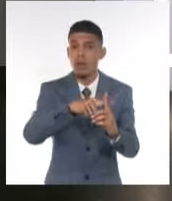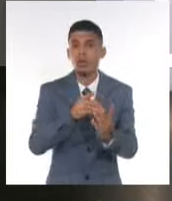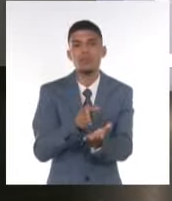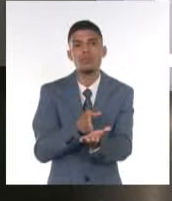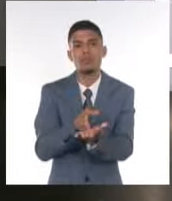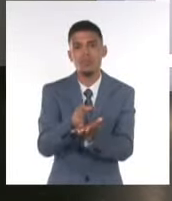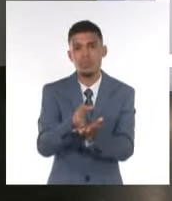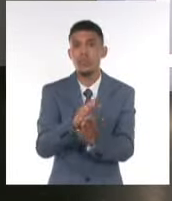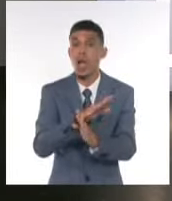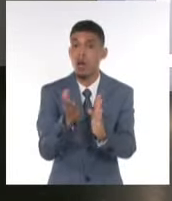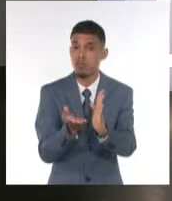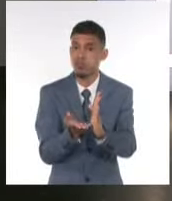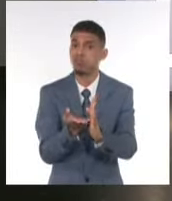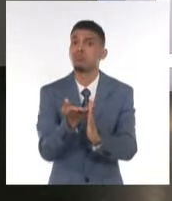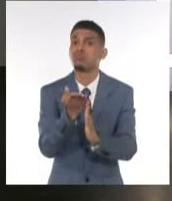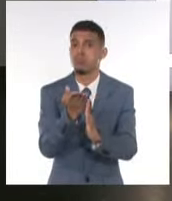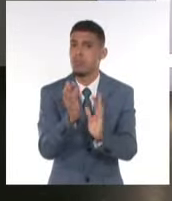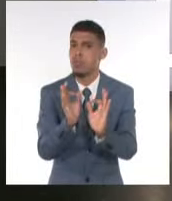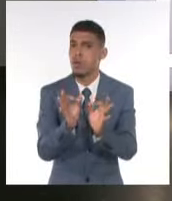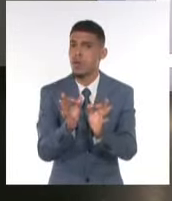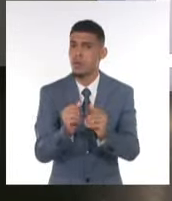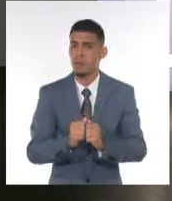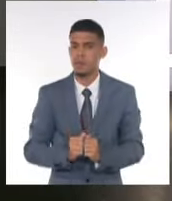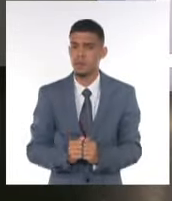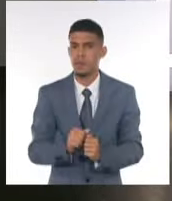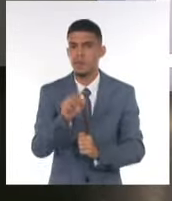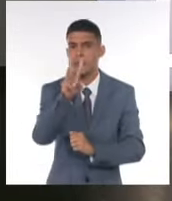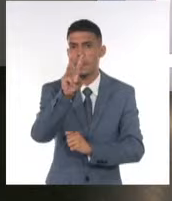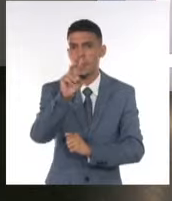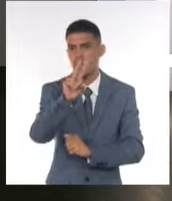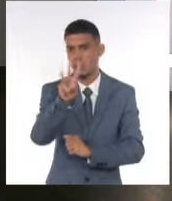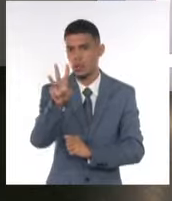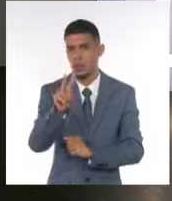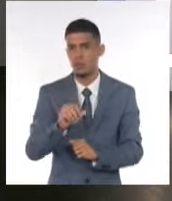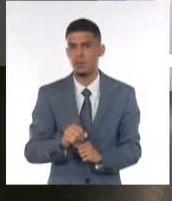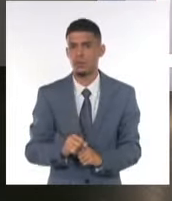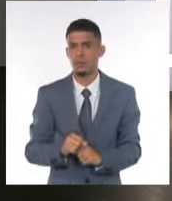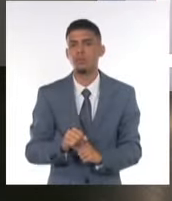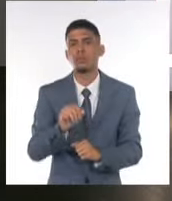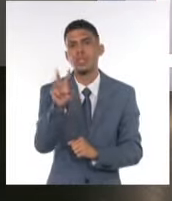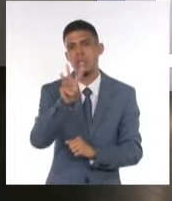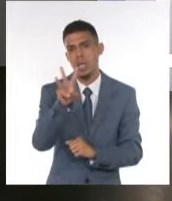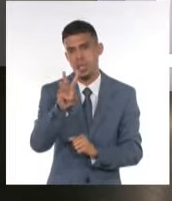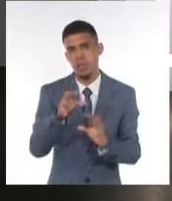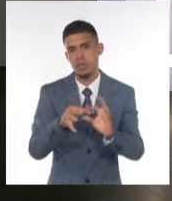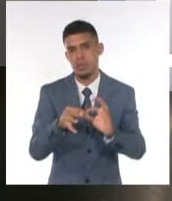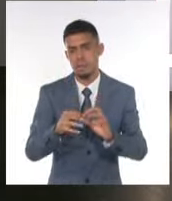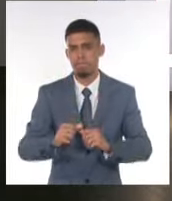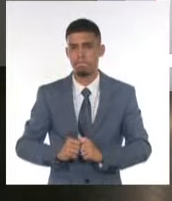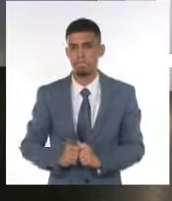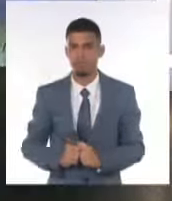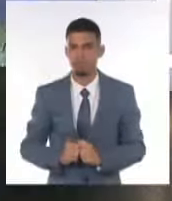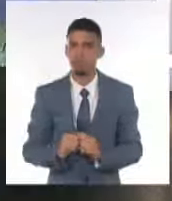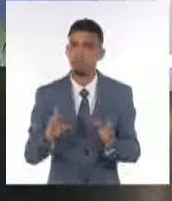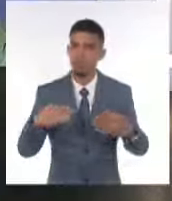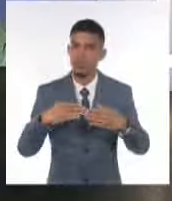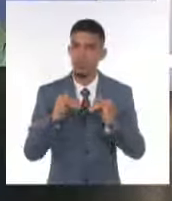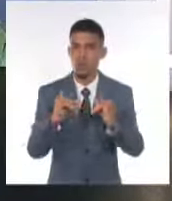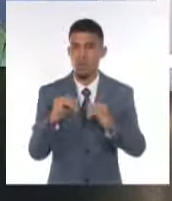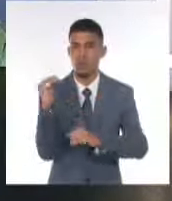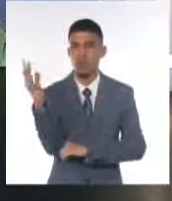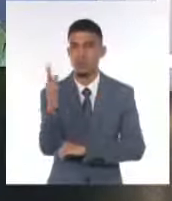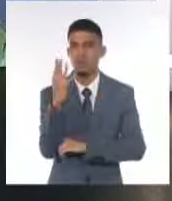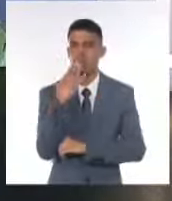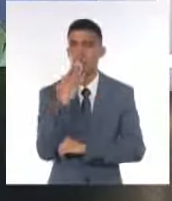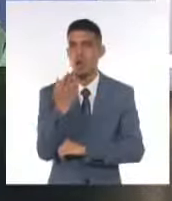elevadas y con poca variación, máximas de 32 y hasta 33 grados Celsius. Esto es todo en cuanto al tiempo. Que